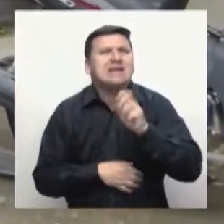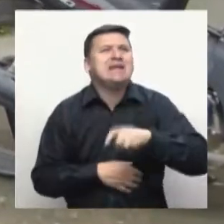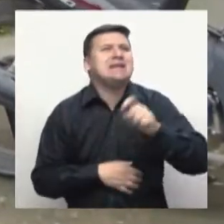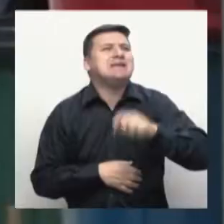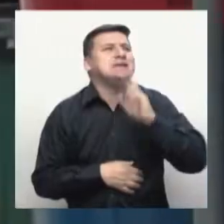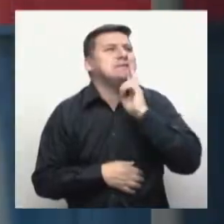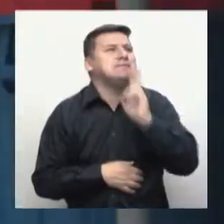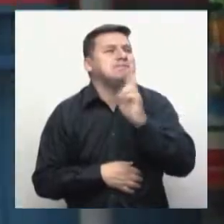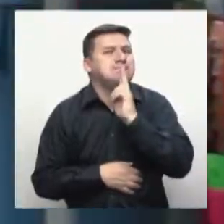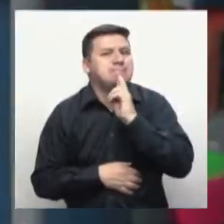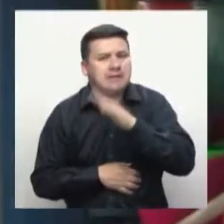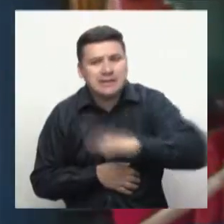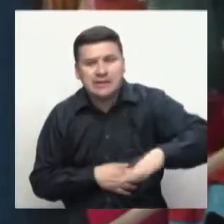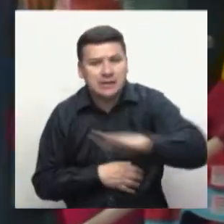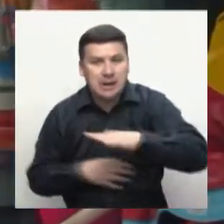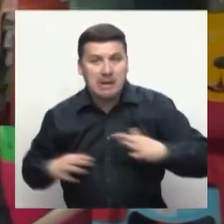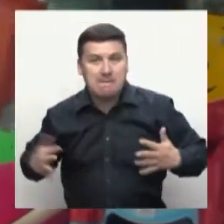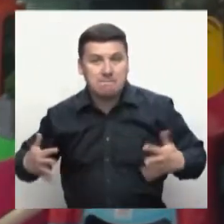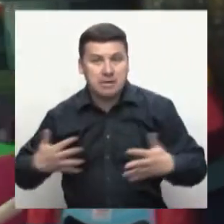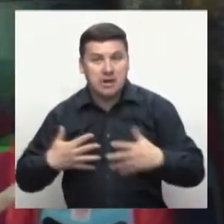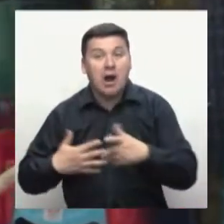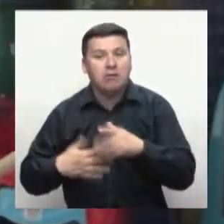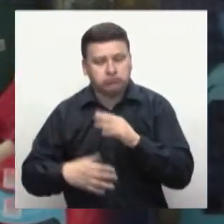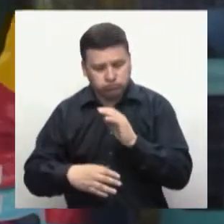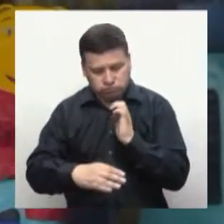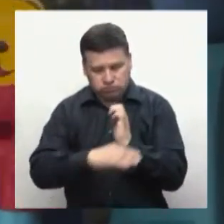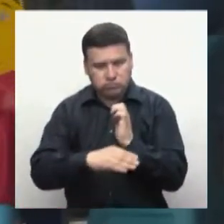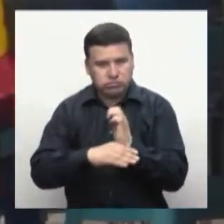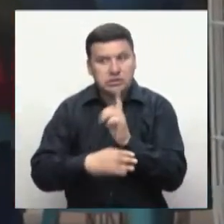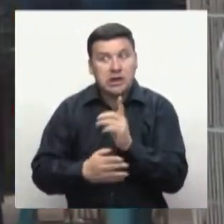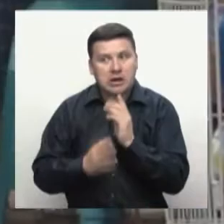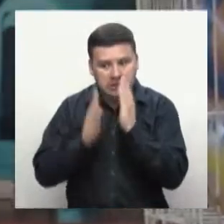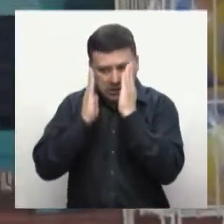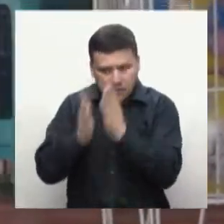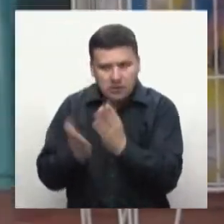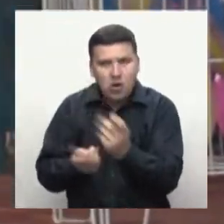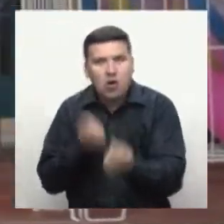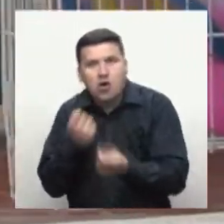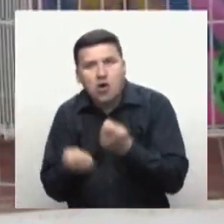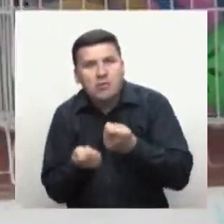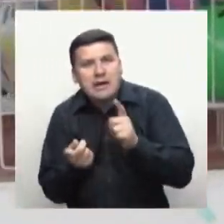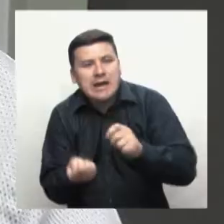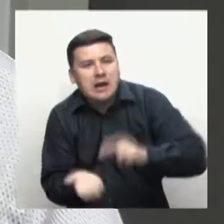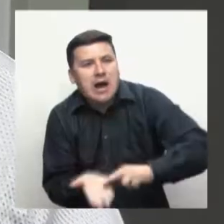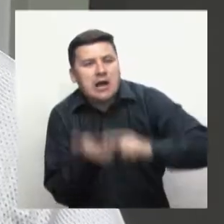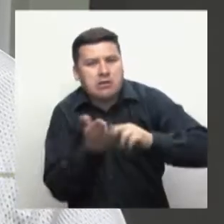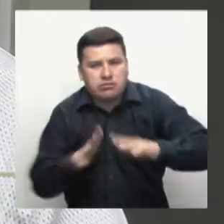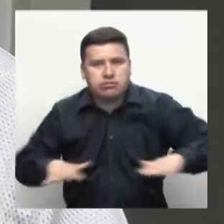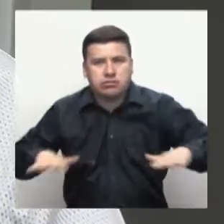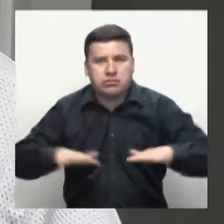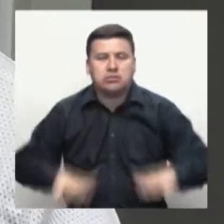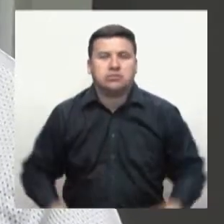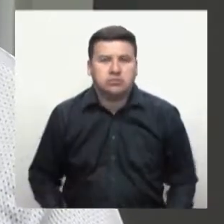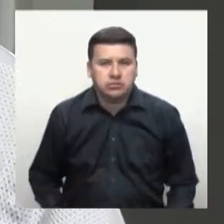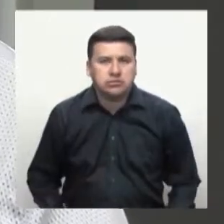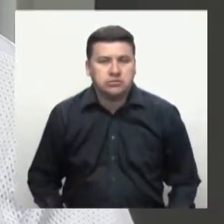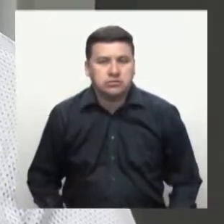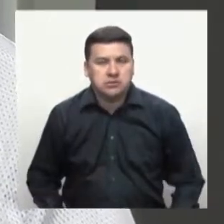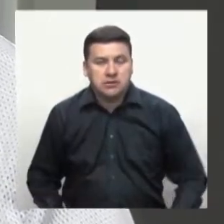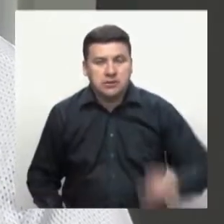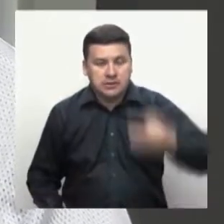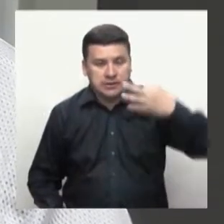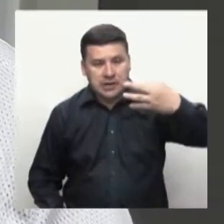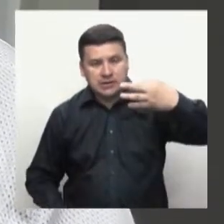puede aportar a la recuperación comercial y financiera del mismo. Con estas tres líneas vamos a encaminarnos hacia